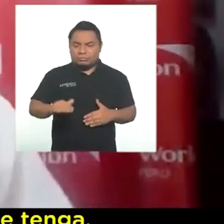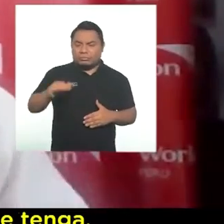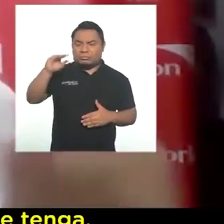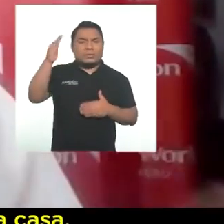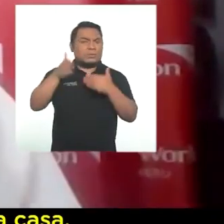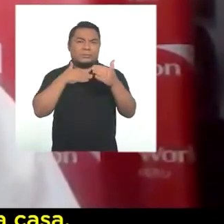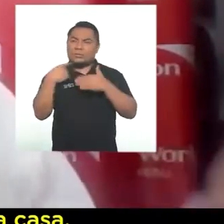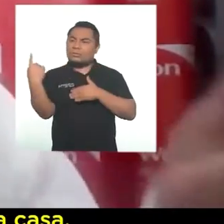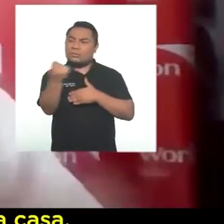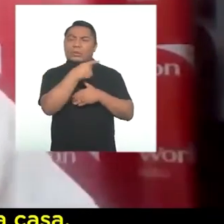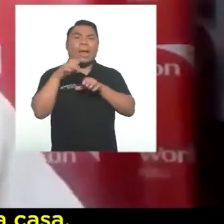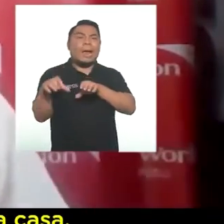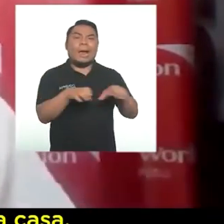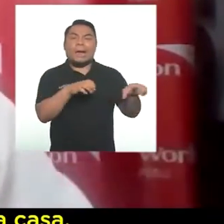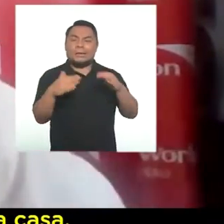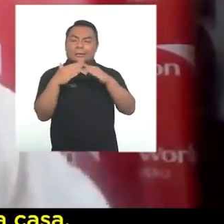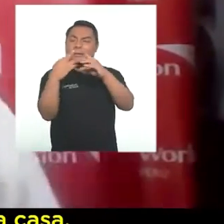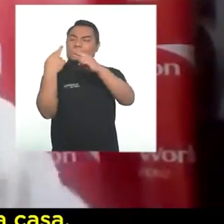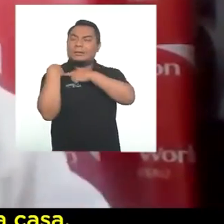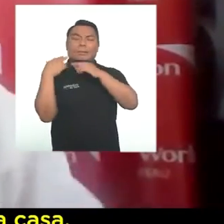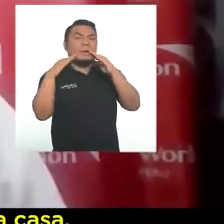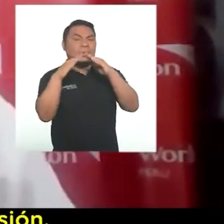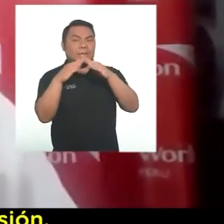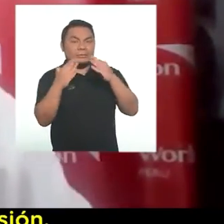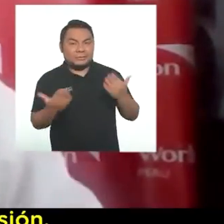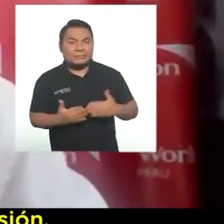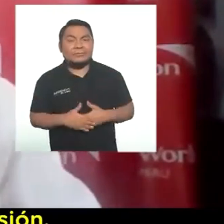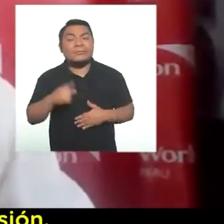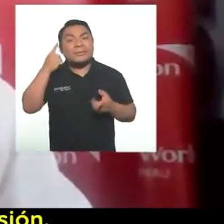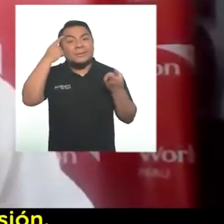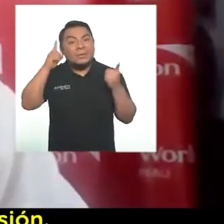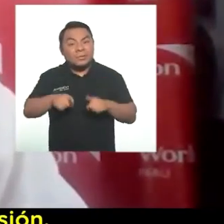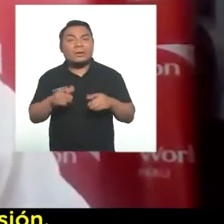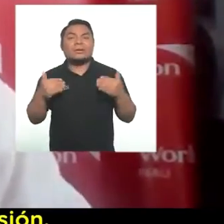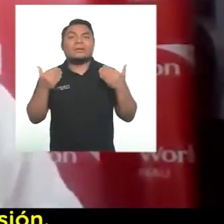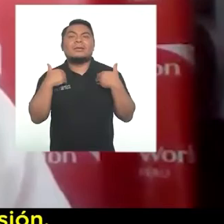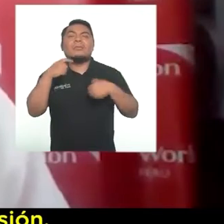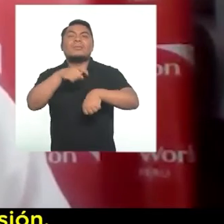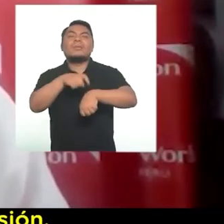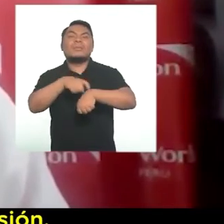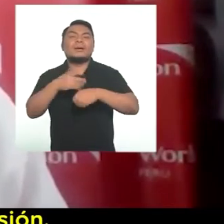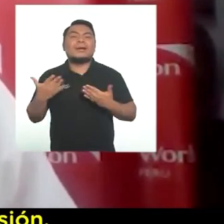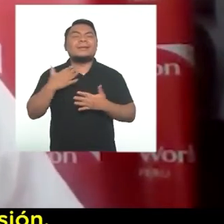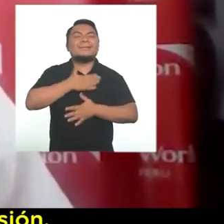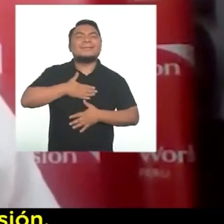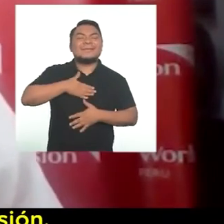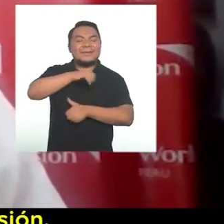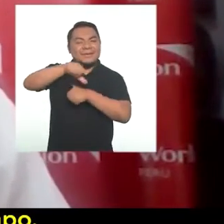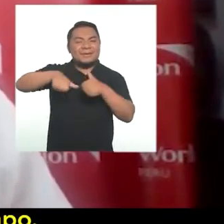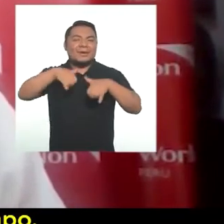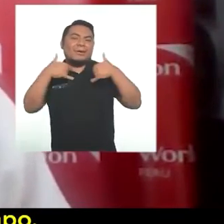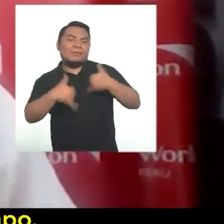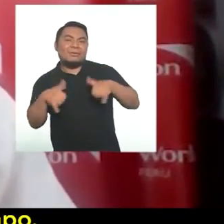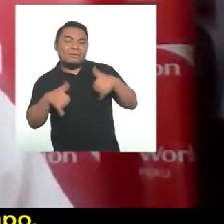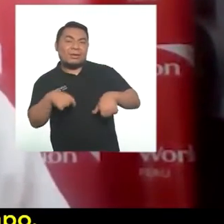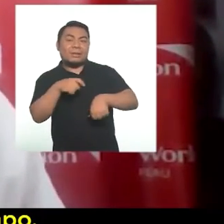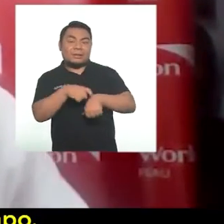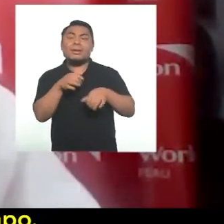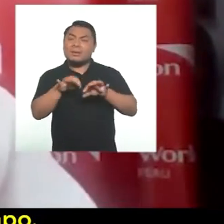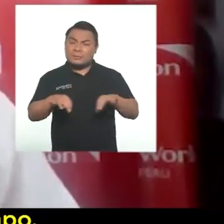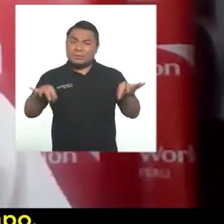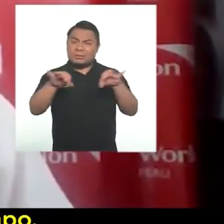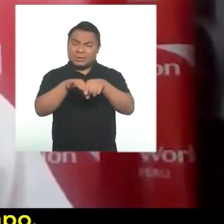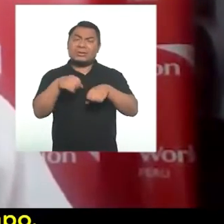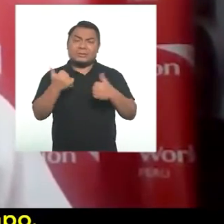se tenga, necesitamos asumir responsabilidades en la casa. Acuerdos para tener momentos de diversión, de juego, que es